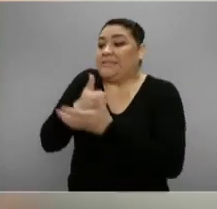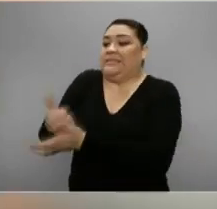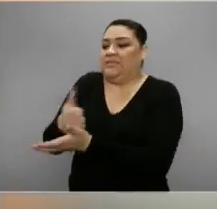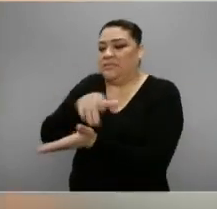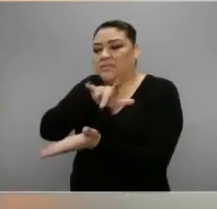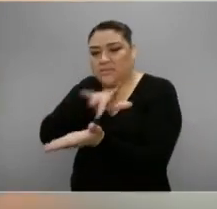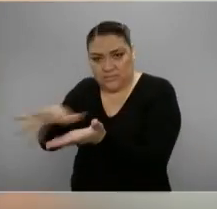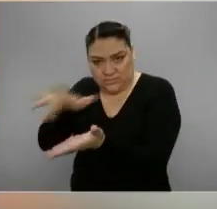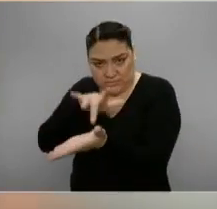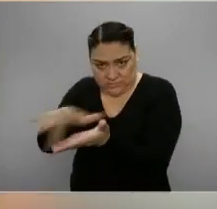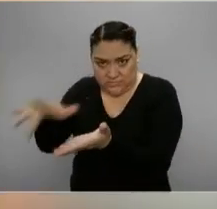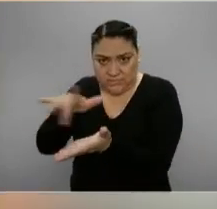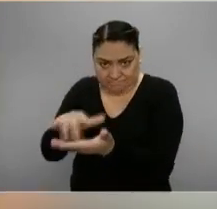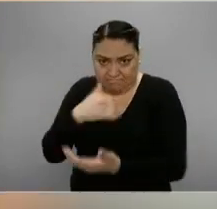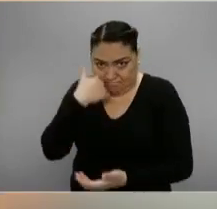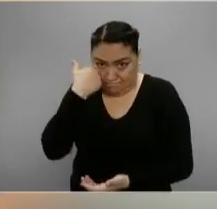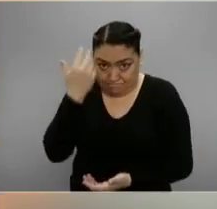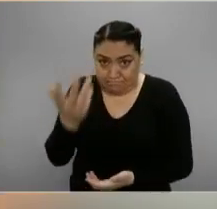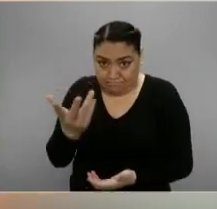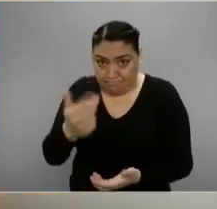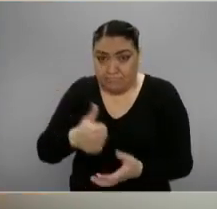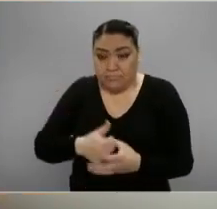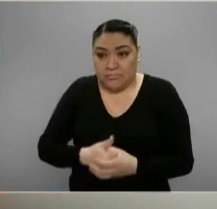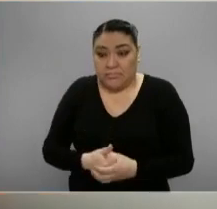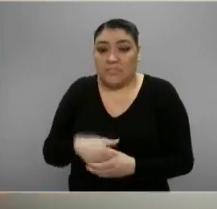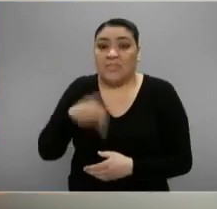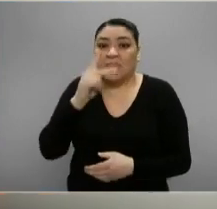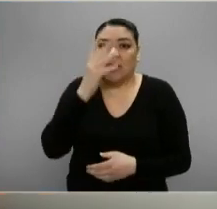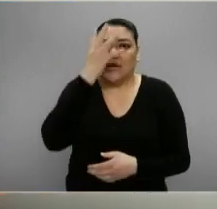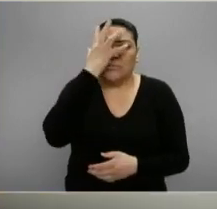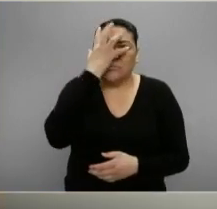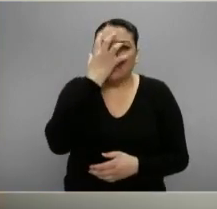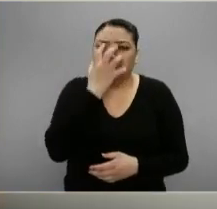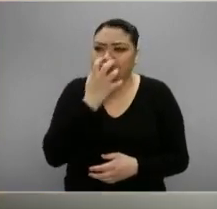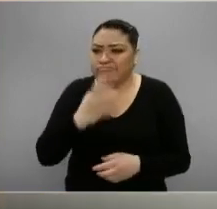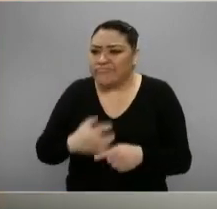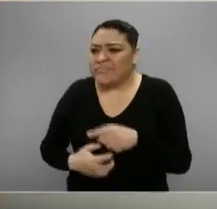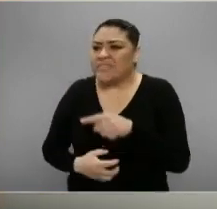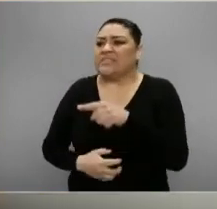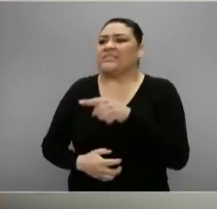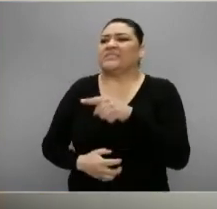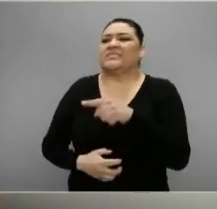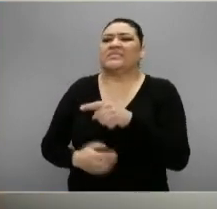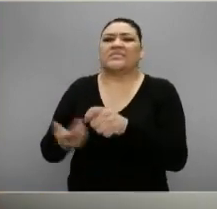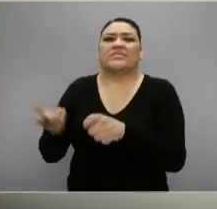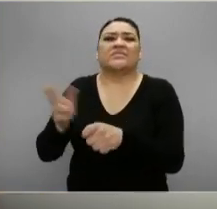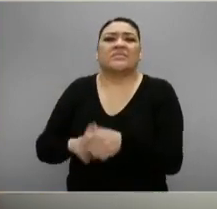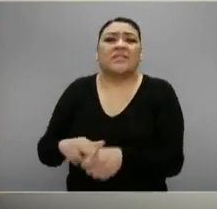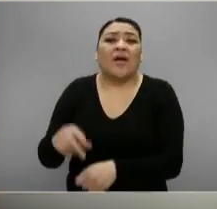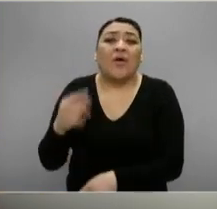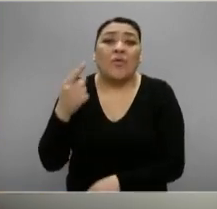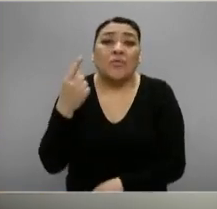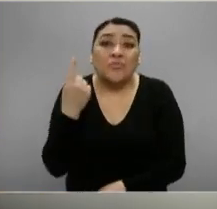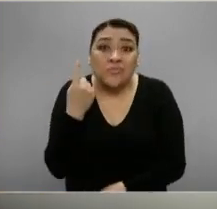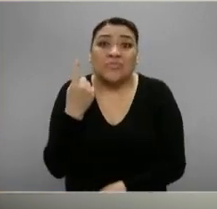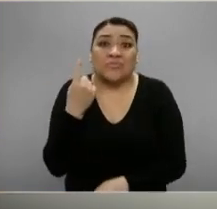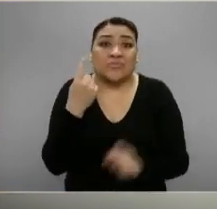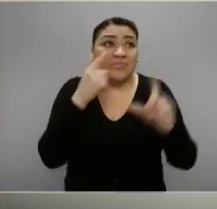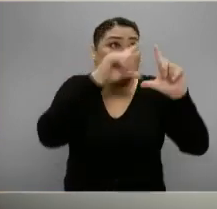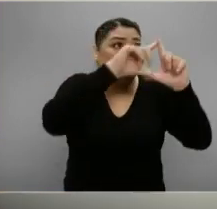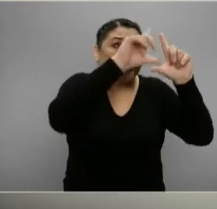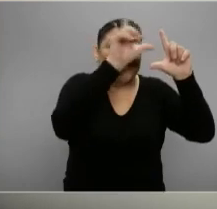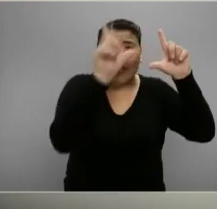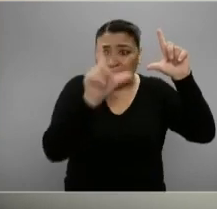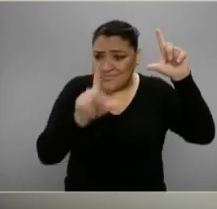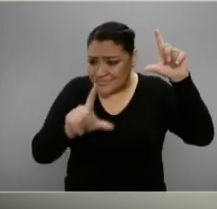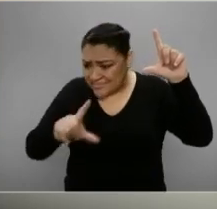apoyar y tristemente este es un hospital en todo nuestro